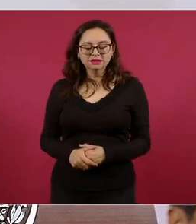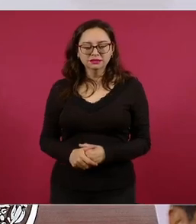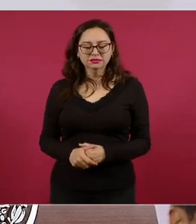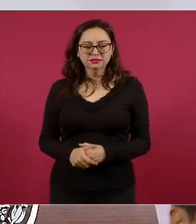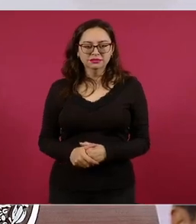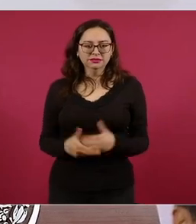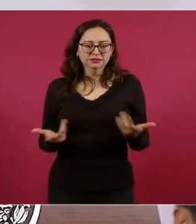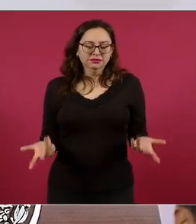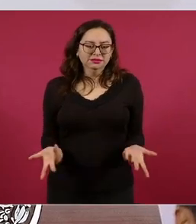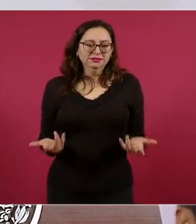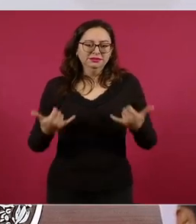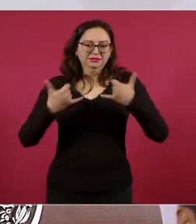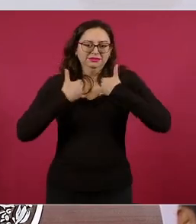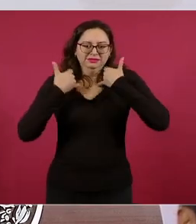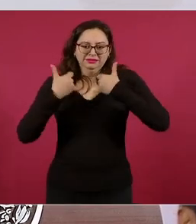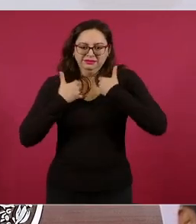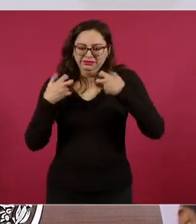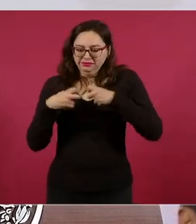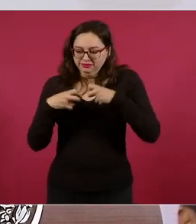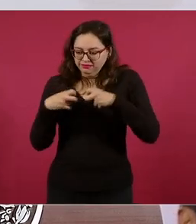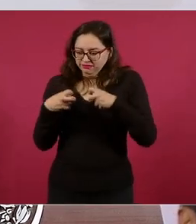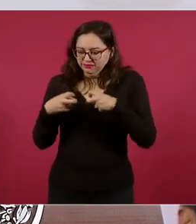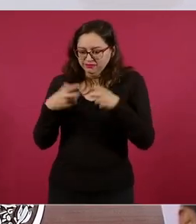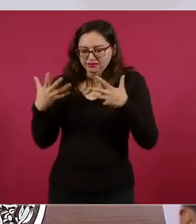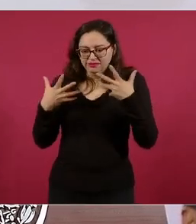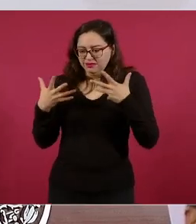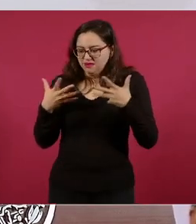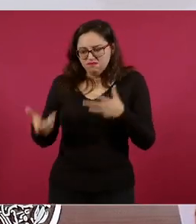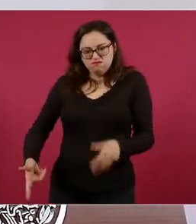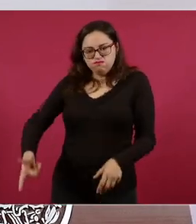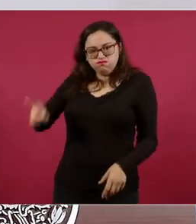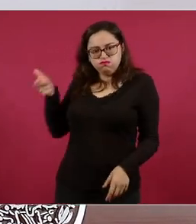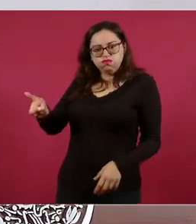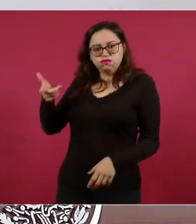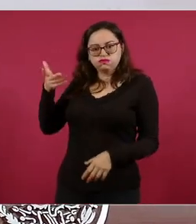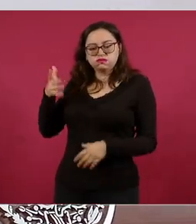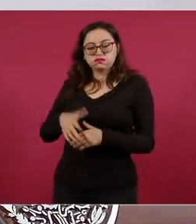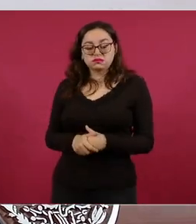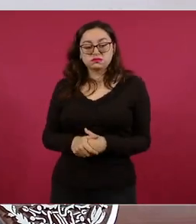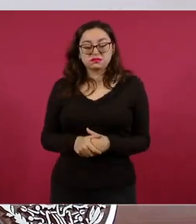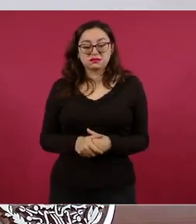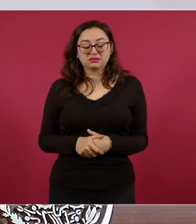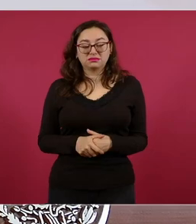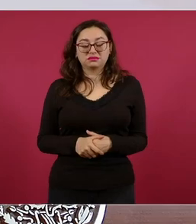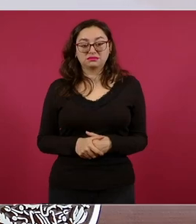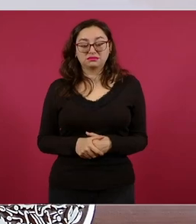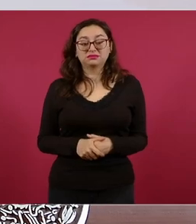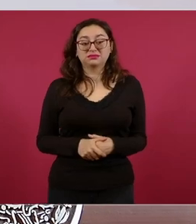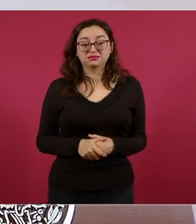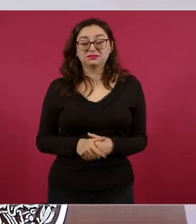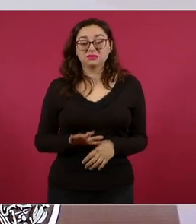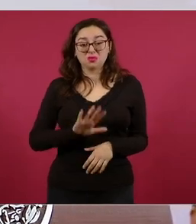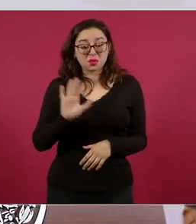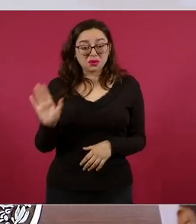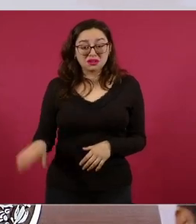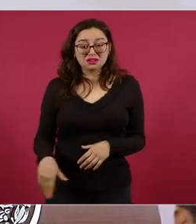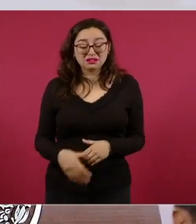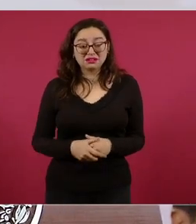nerviosos les pegaban de tiros y los asesinaban